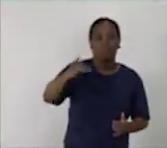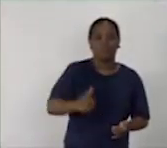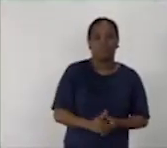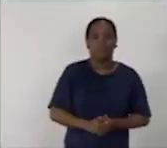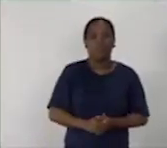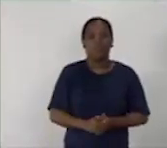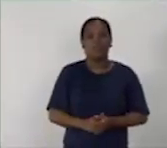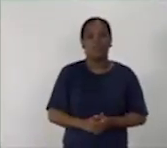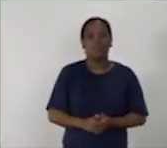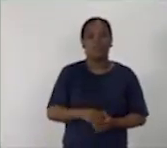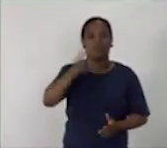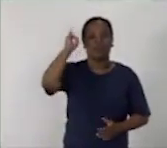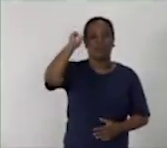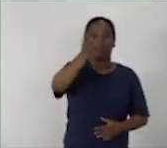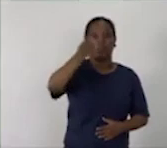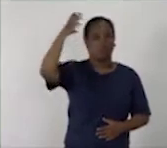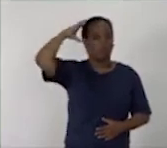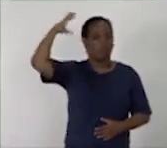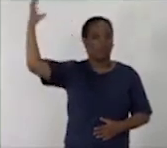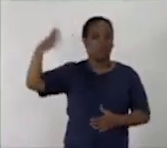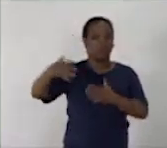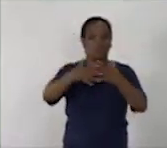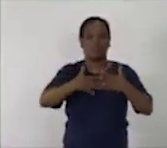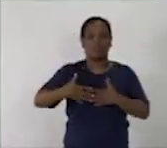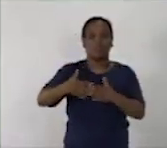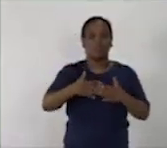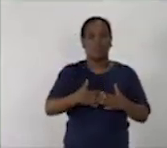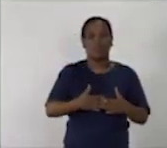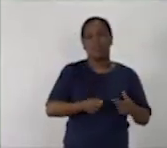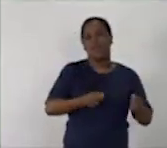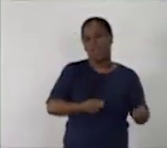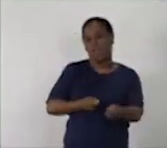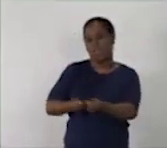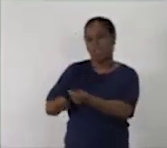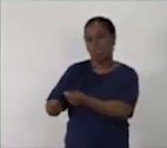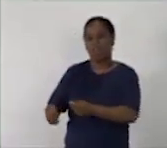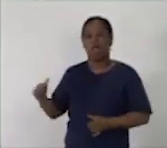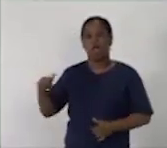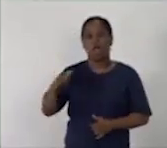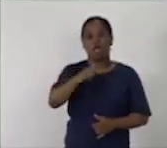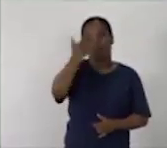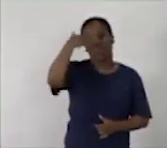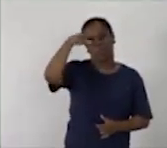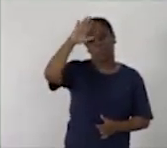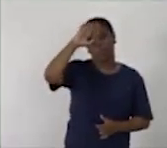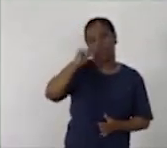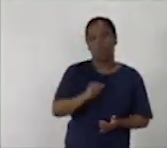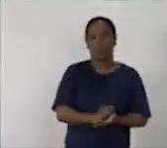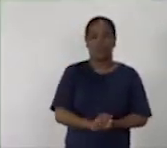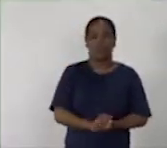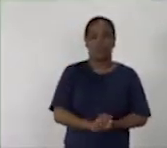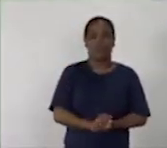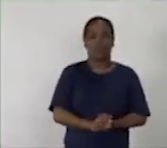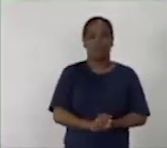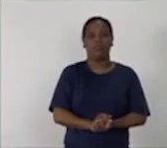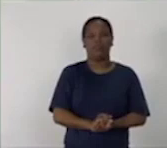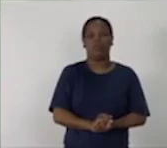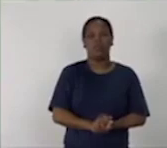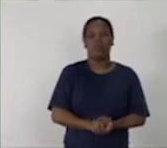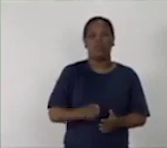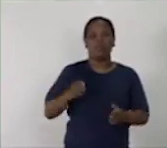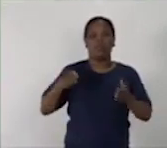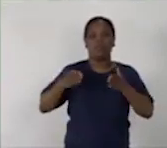mandados por los imperialistas yanquis, atacaban tres aeropuertos de Cuba. El desembarco de